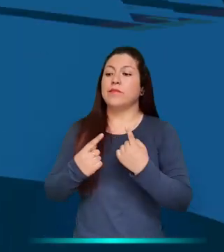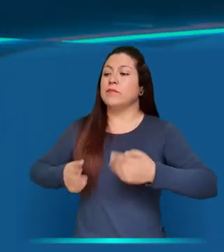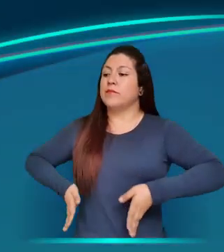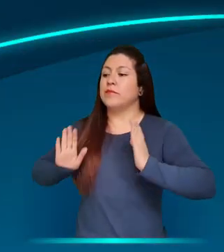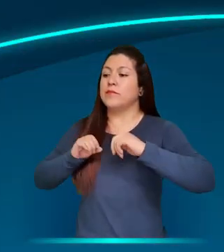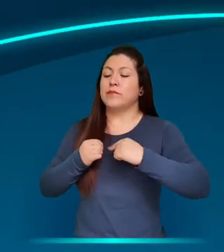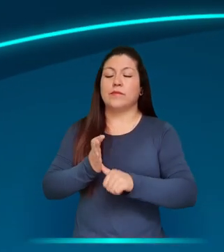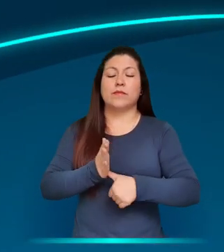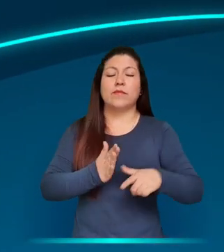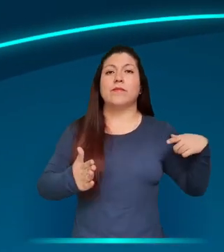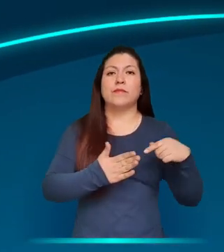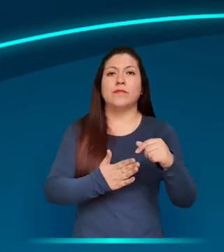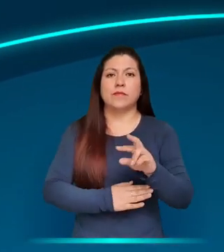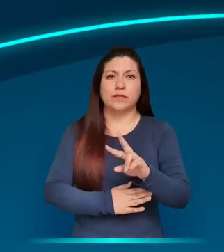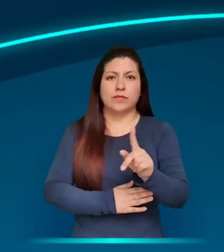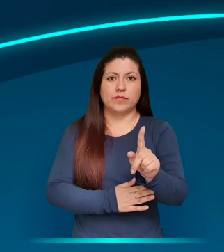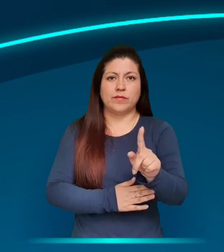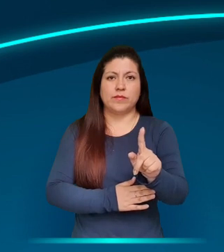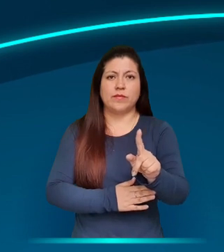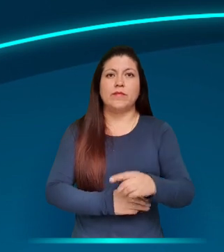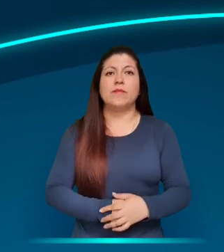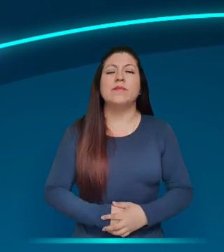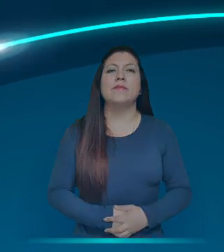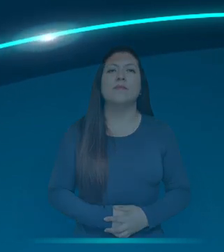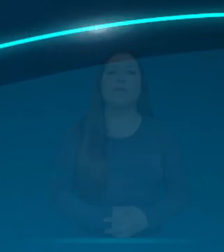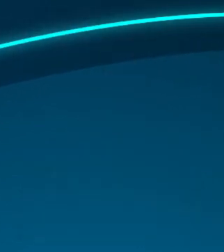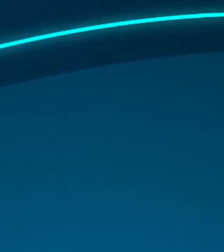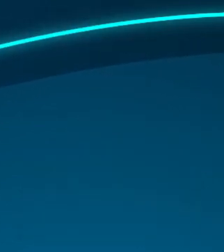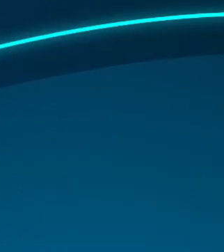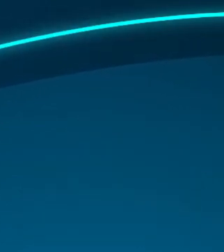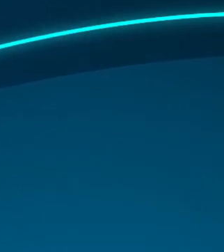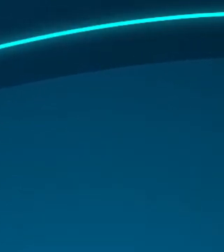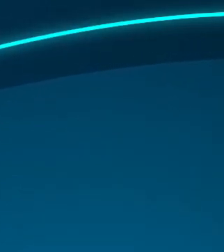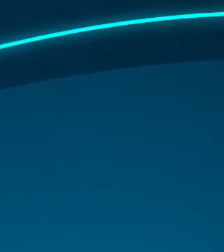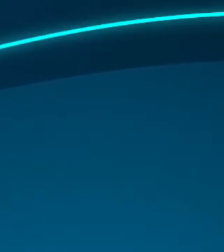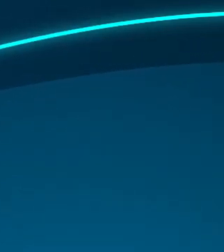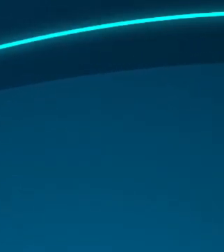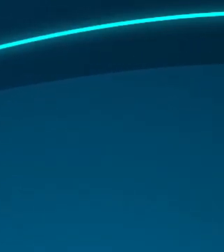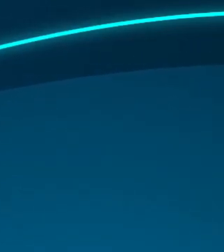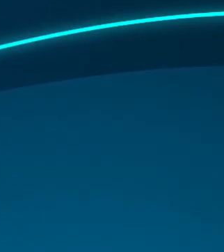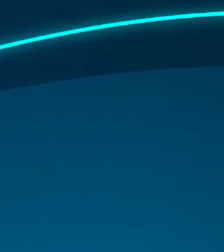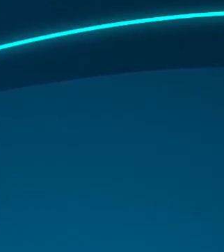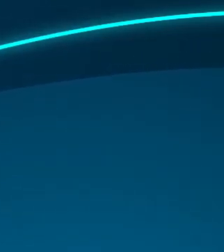Somos la Registraduría del Siglo XXI. Somos la Registraduría del Siglo XXI. Gracias.